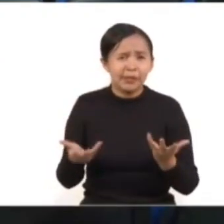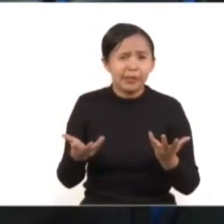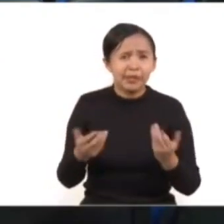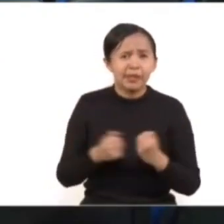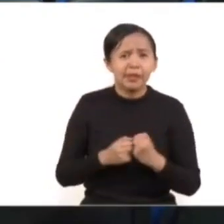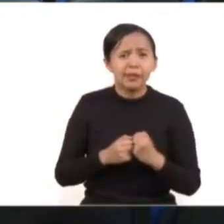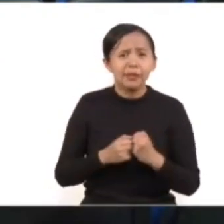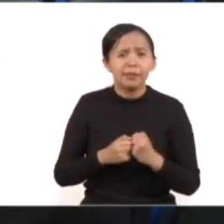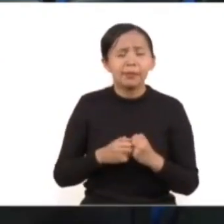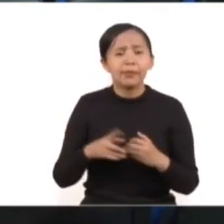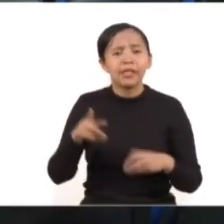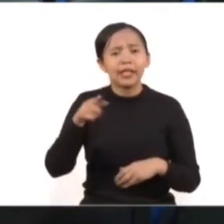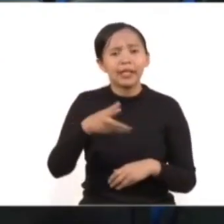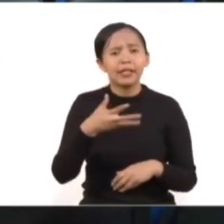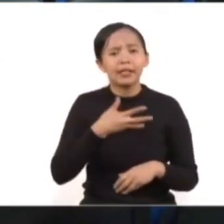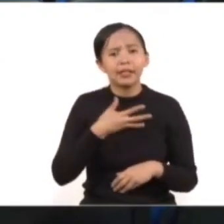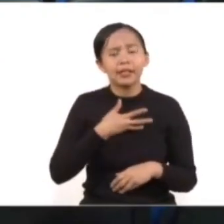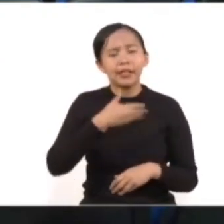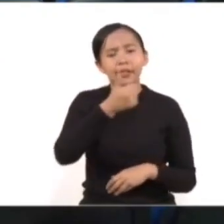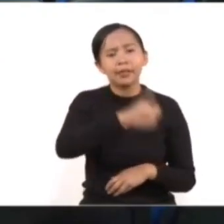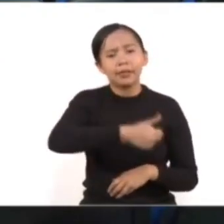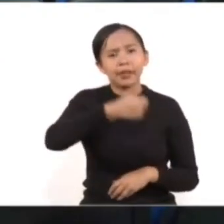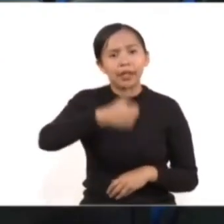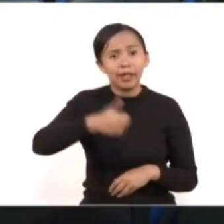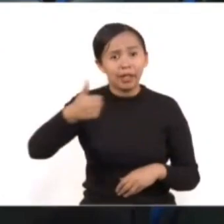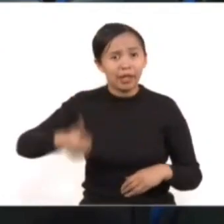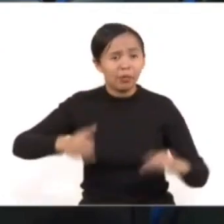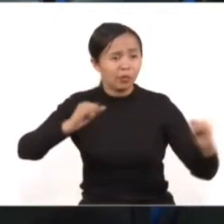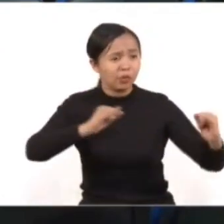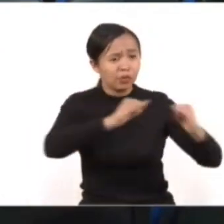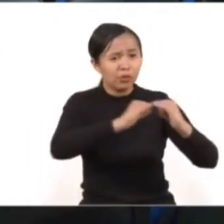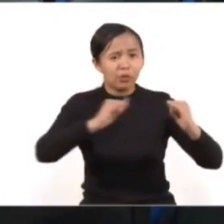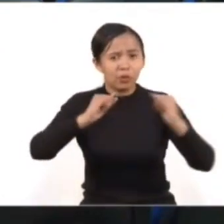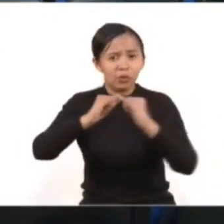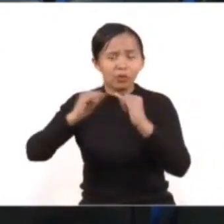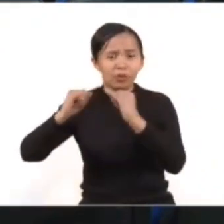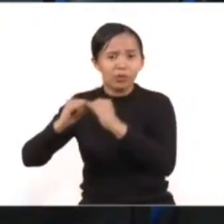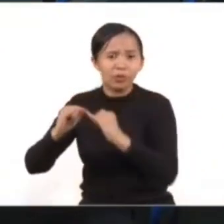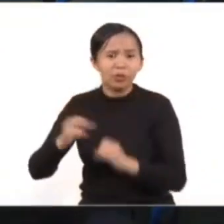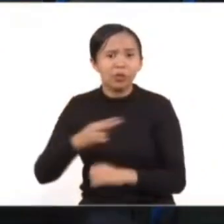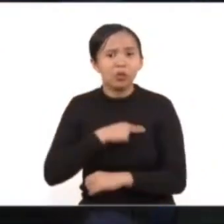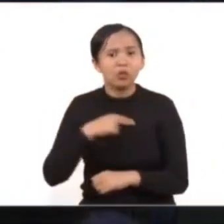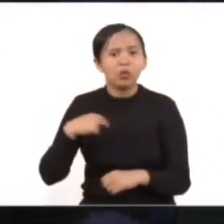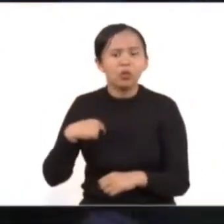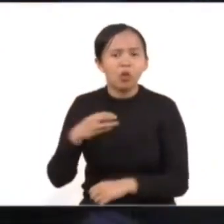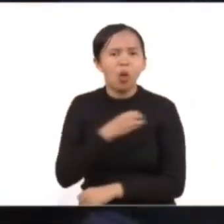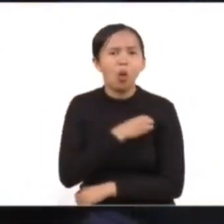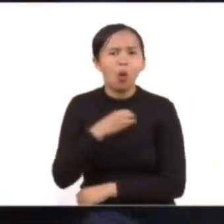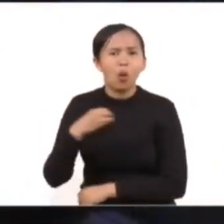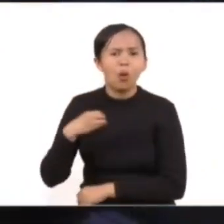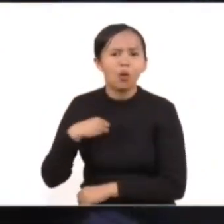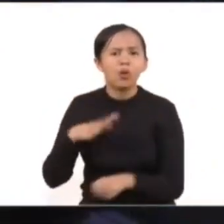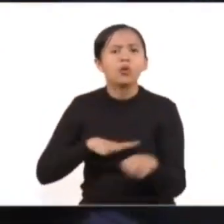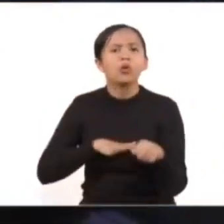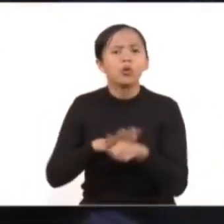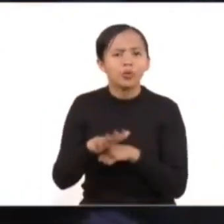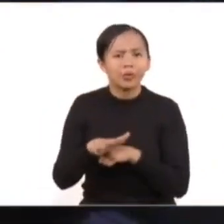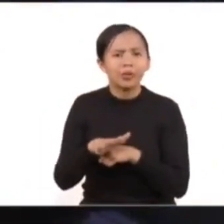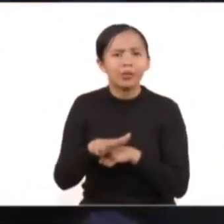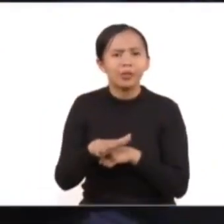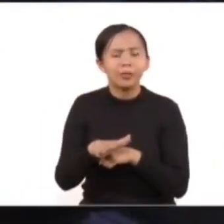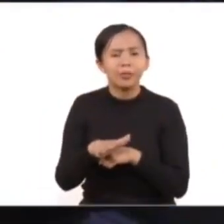aportación que desde su trinchera cada una de las instituciones tenemos la obligación de hacer